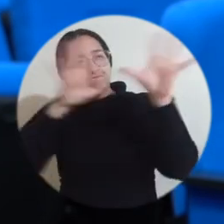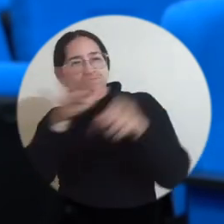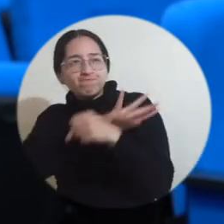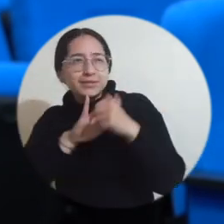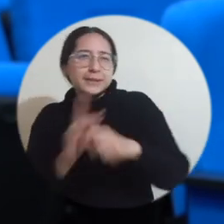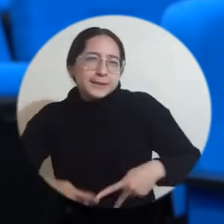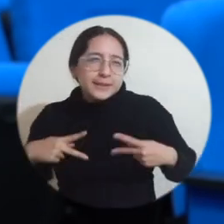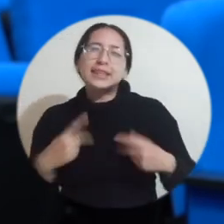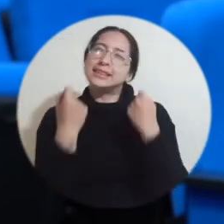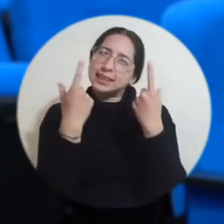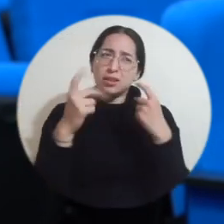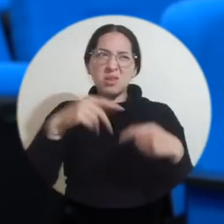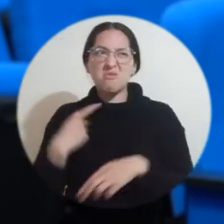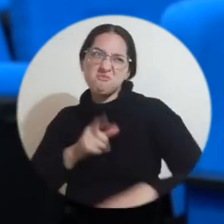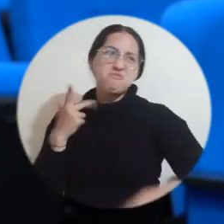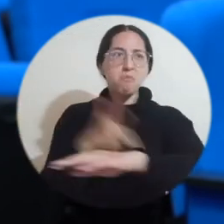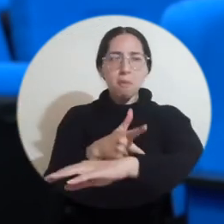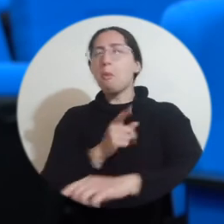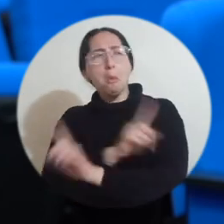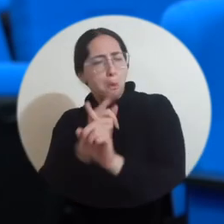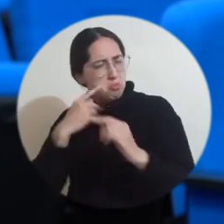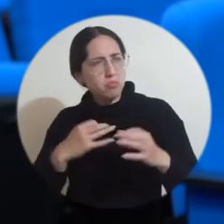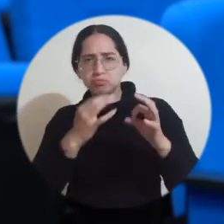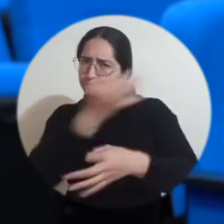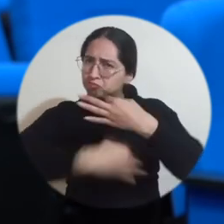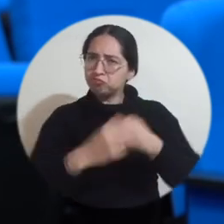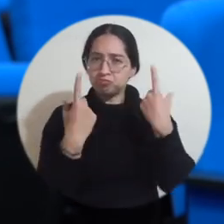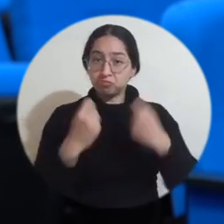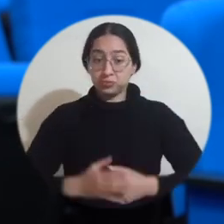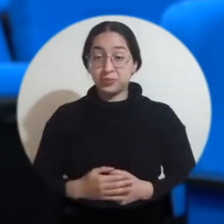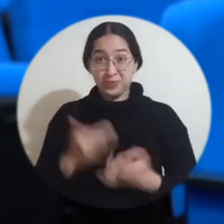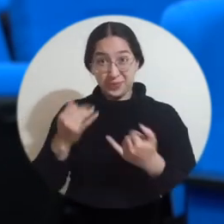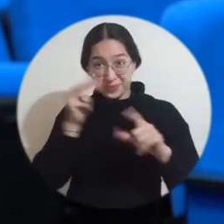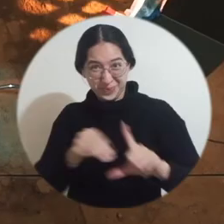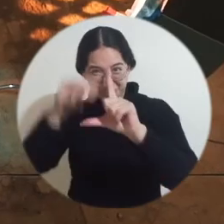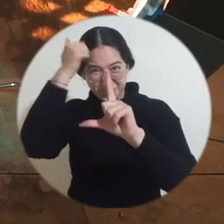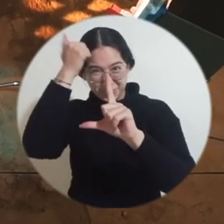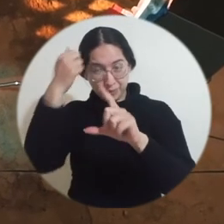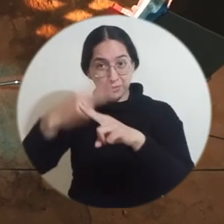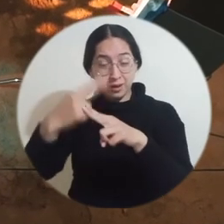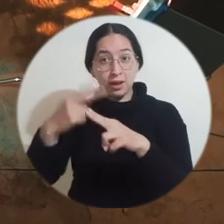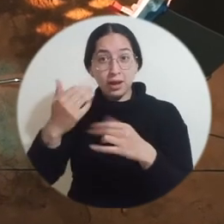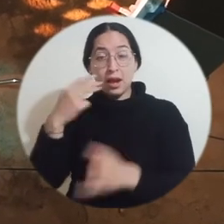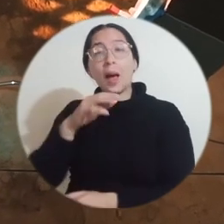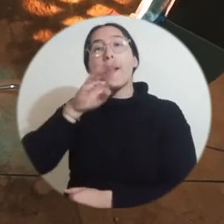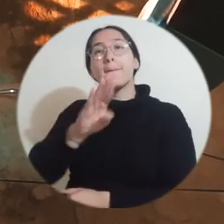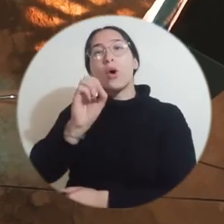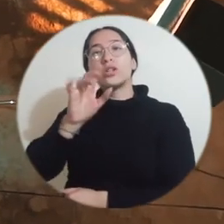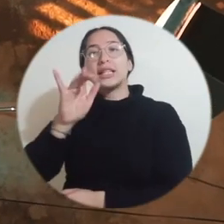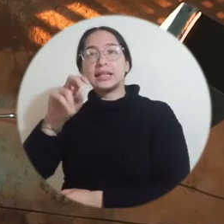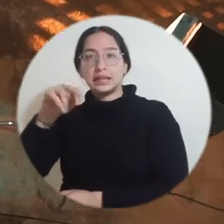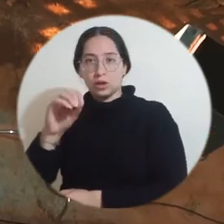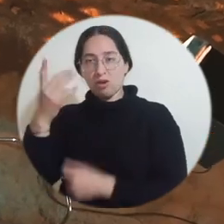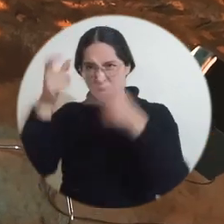a entenderlo sin juzgarlo y entender también como por todas esas dificultades que tienen que pasar ellos como inmigrantes. Actualmente, el docente trabaja